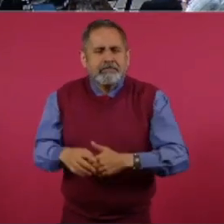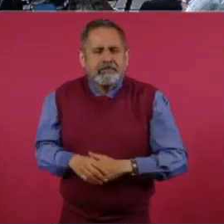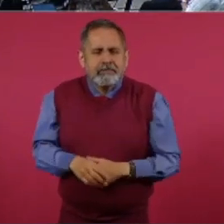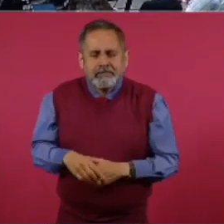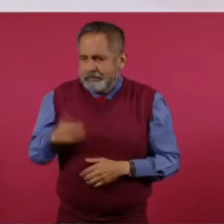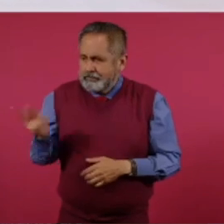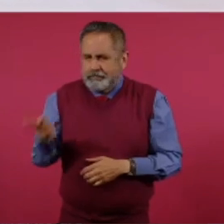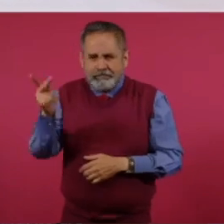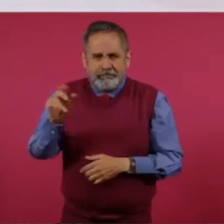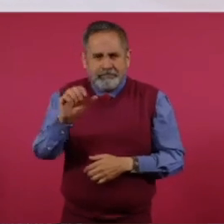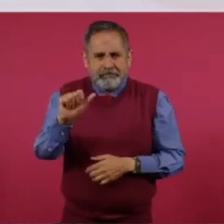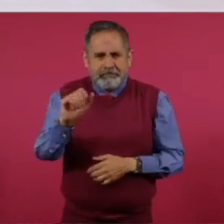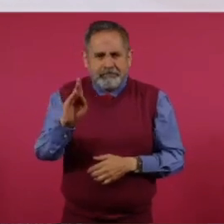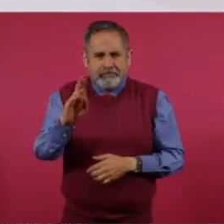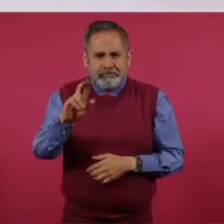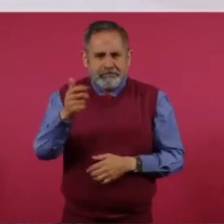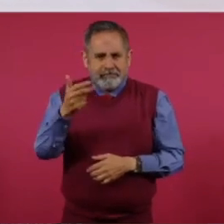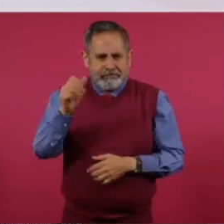Pregúntale a Abraham.